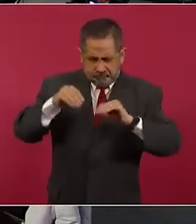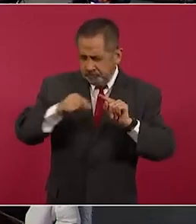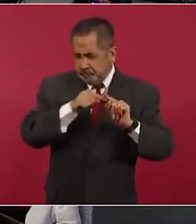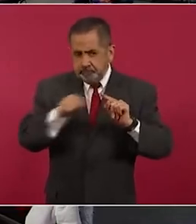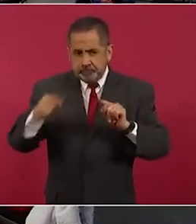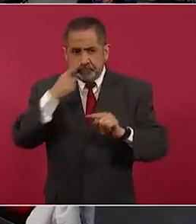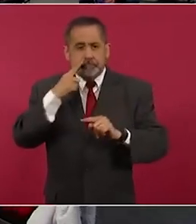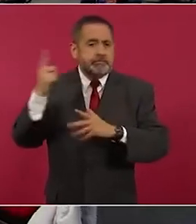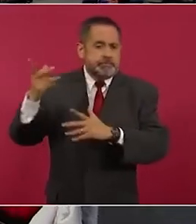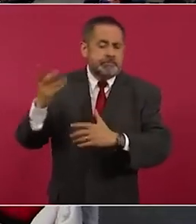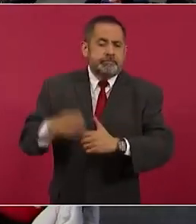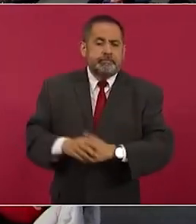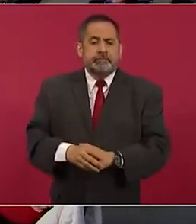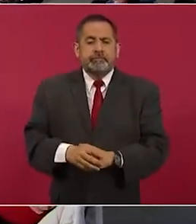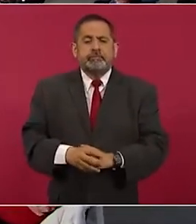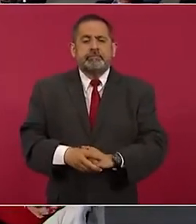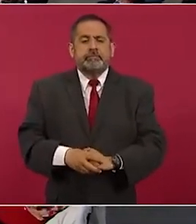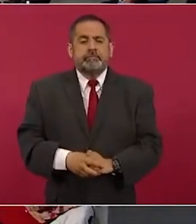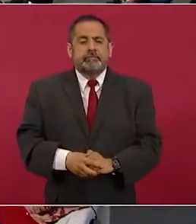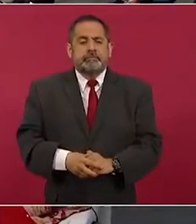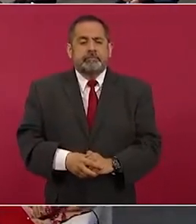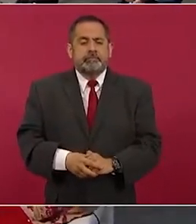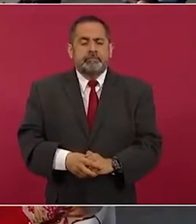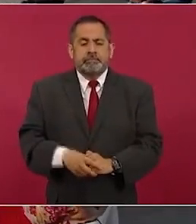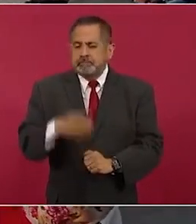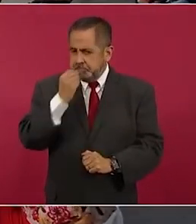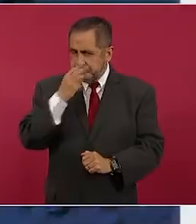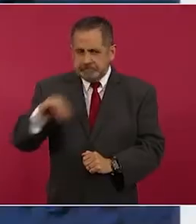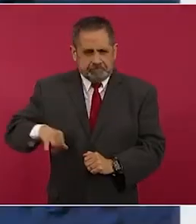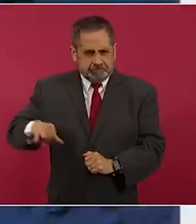Ah, bueno, aquí está, es interesante.